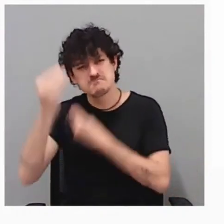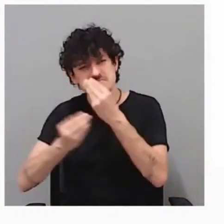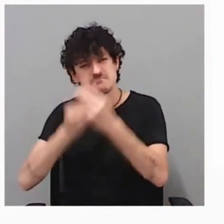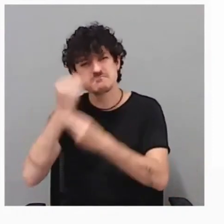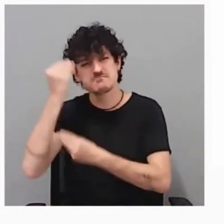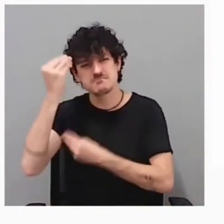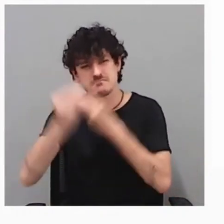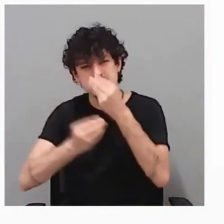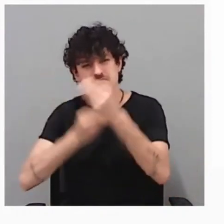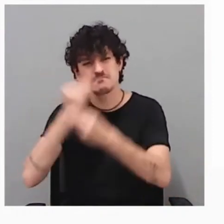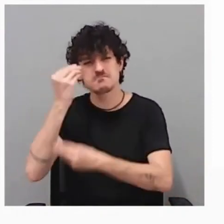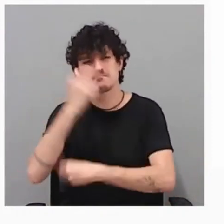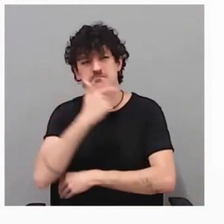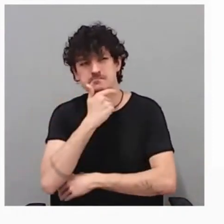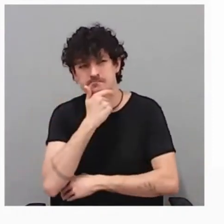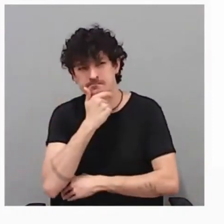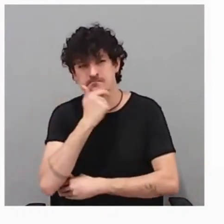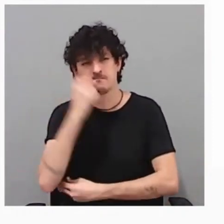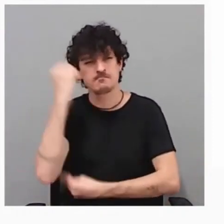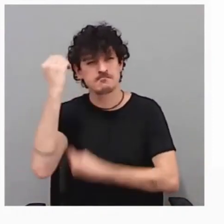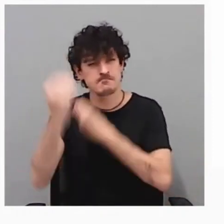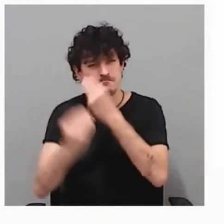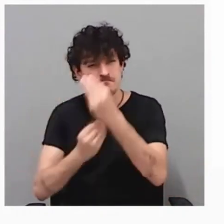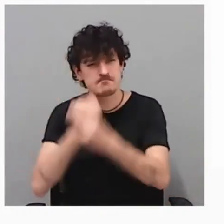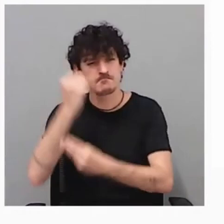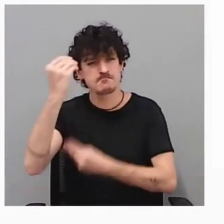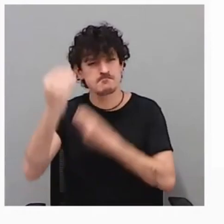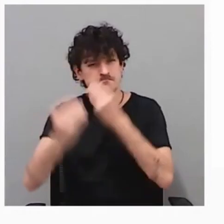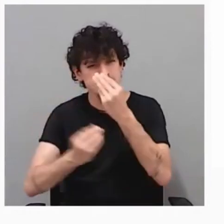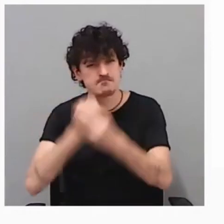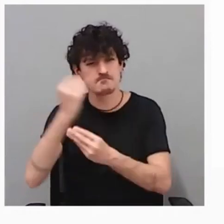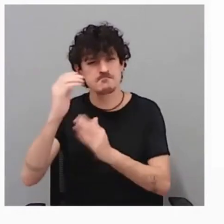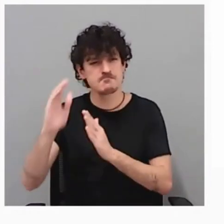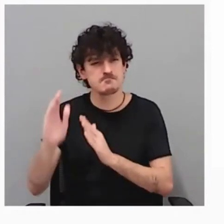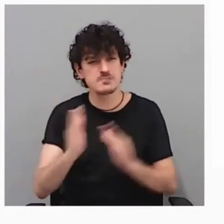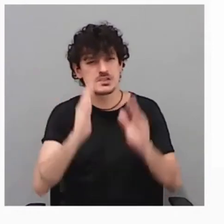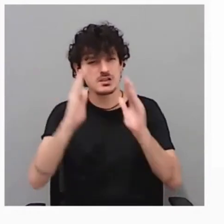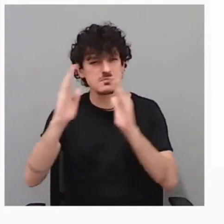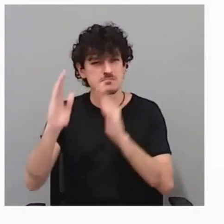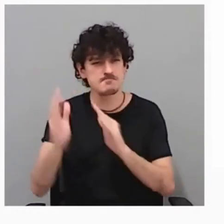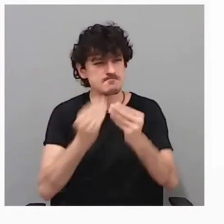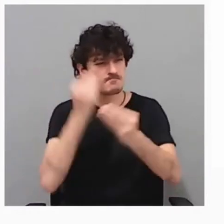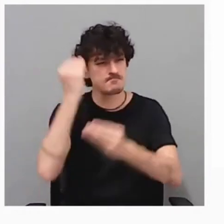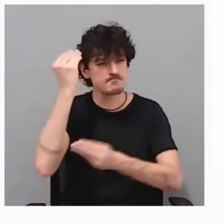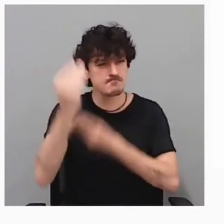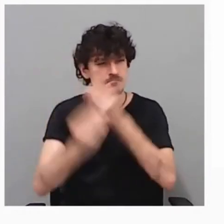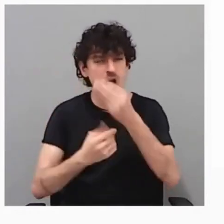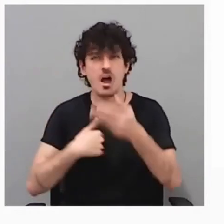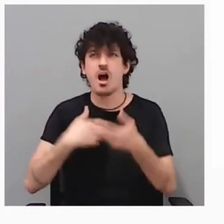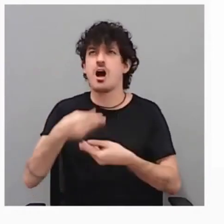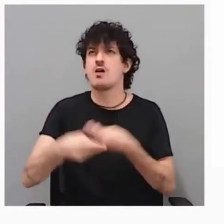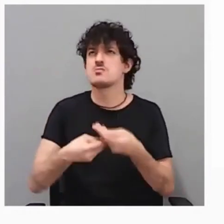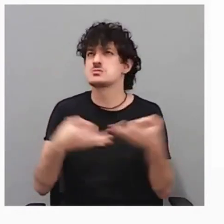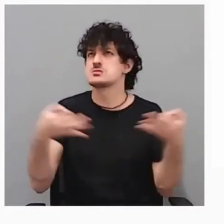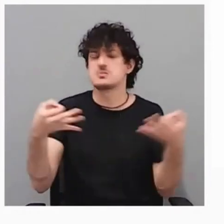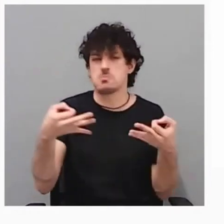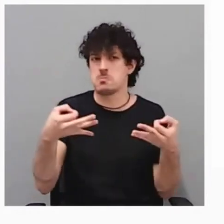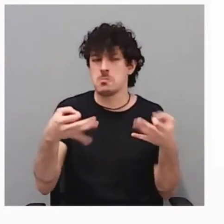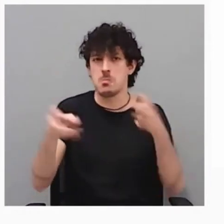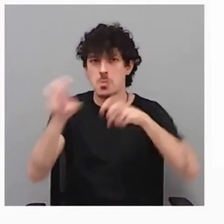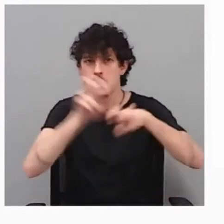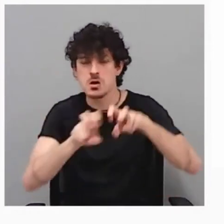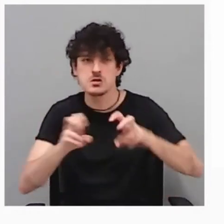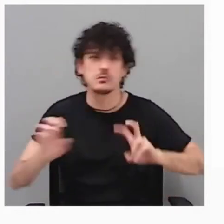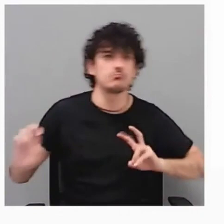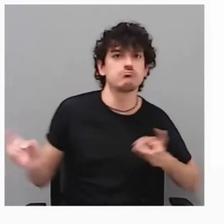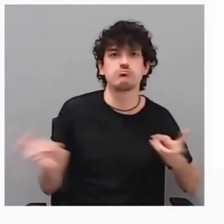varias sesiones sesudas sobre qué es lo que voy a hacer. Él busca esa vitalidad, esa predisposición